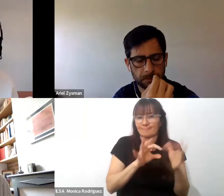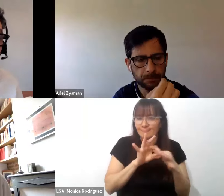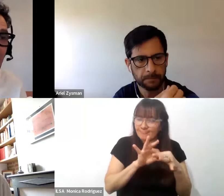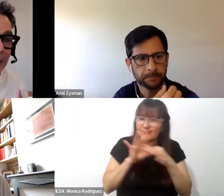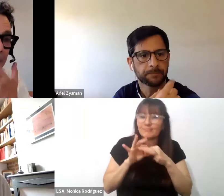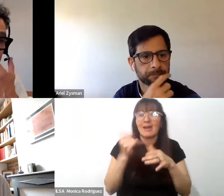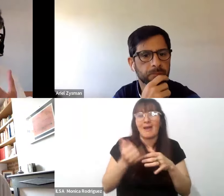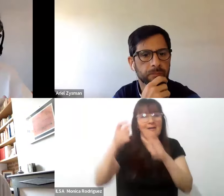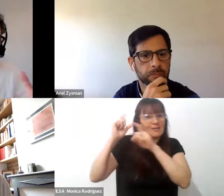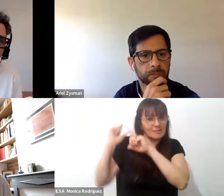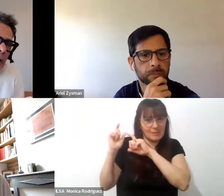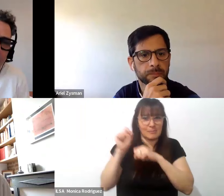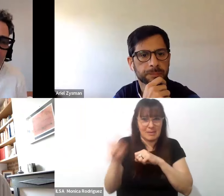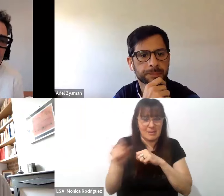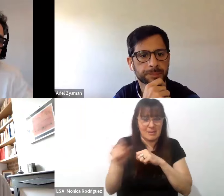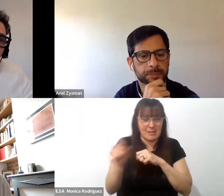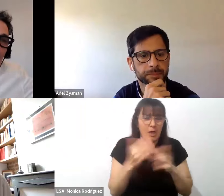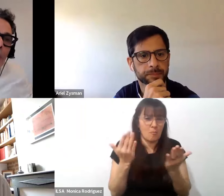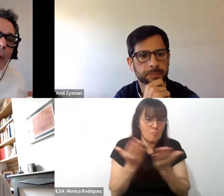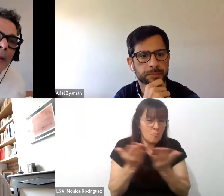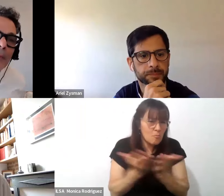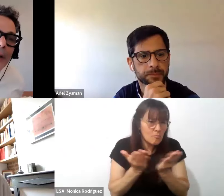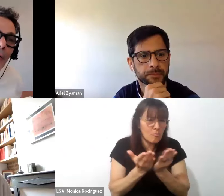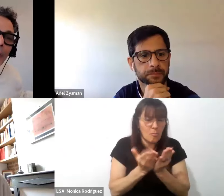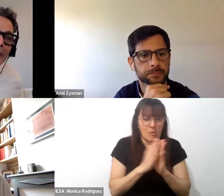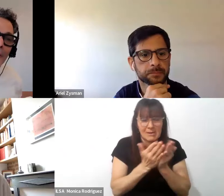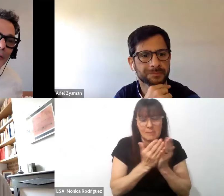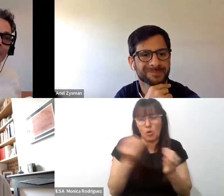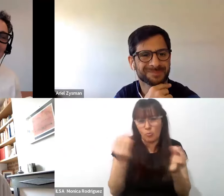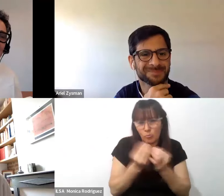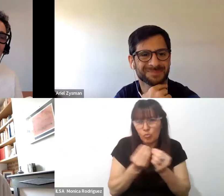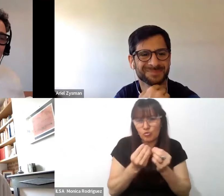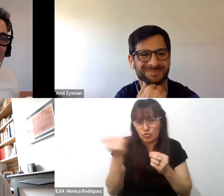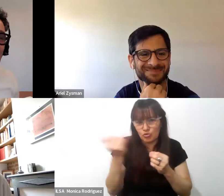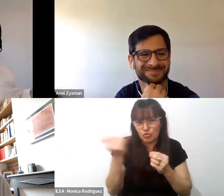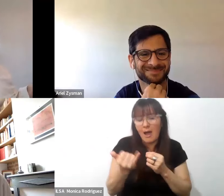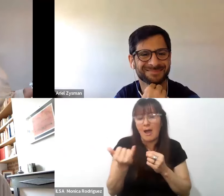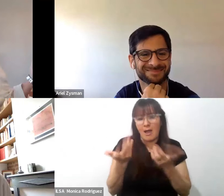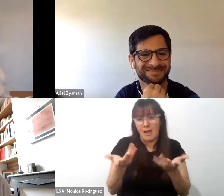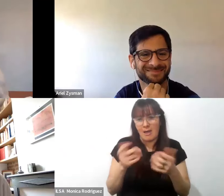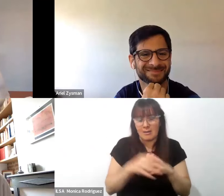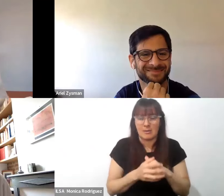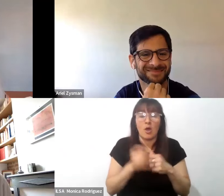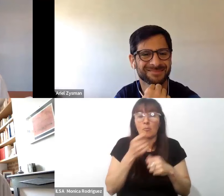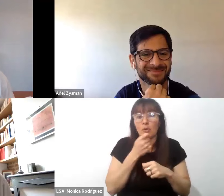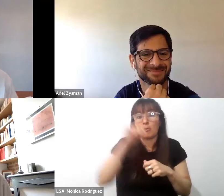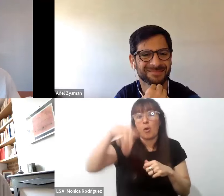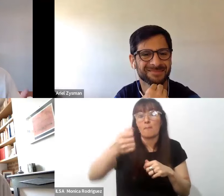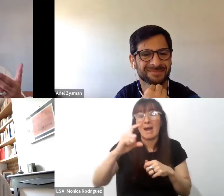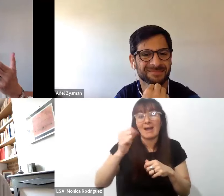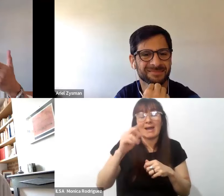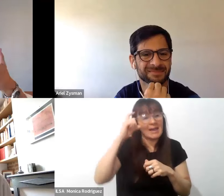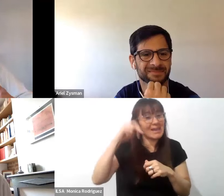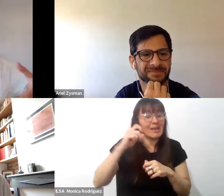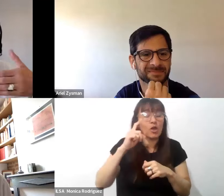mucha obra al respecto y no solamente aquí el poema pedagógico de Macarenco es también una narrativa de experiencia